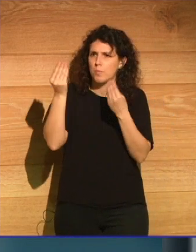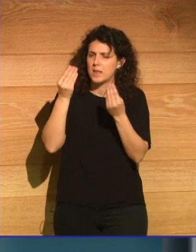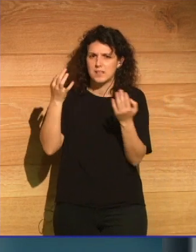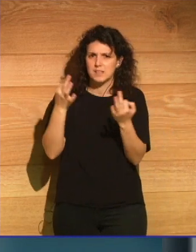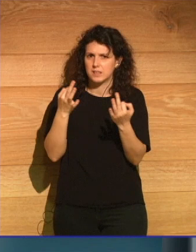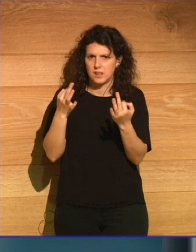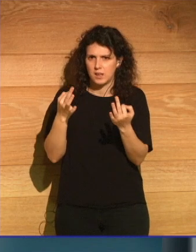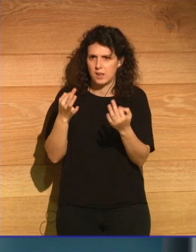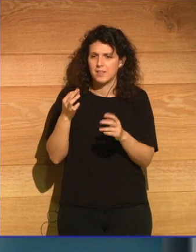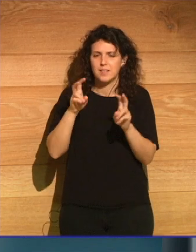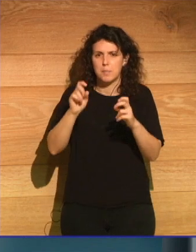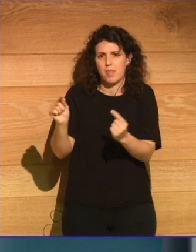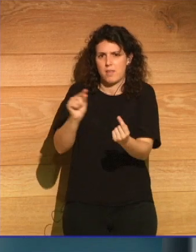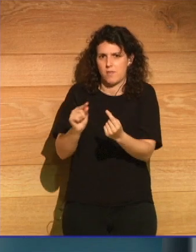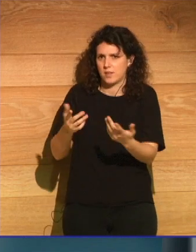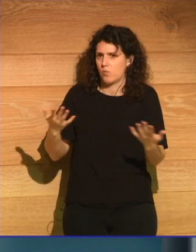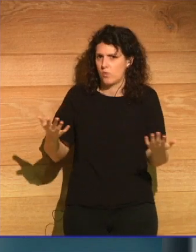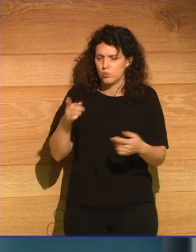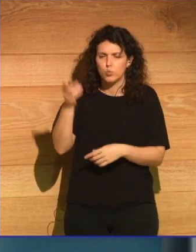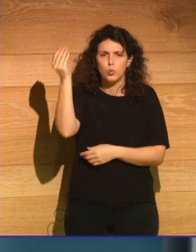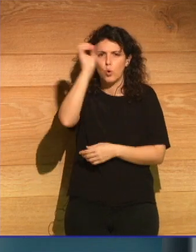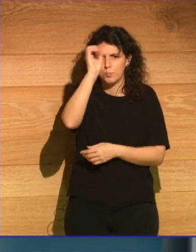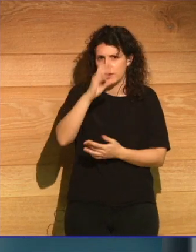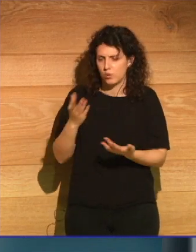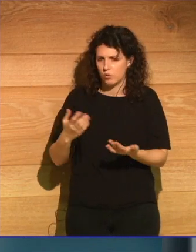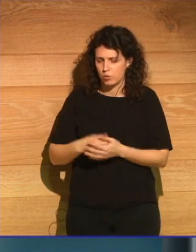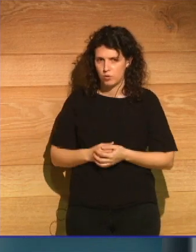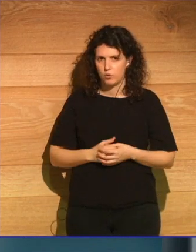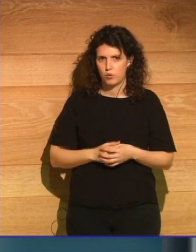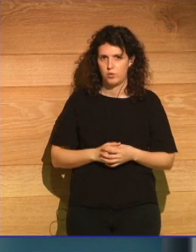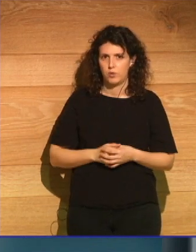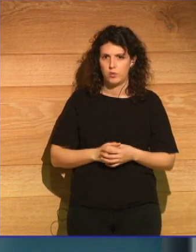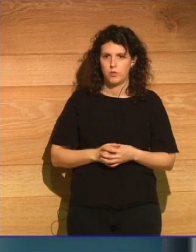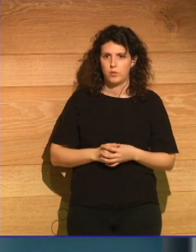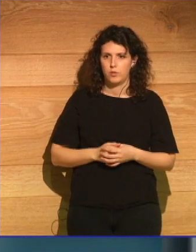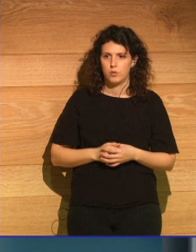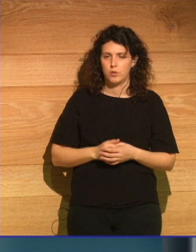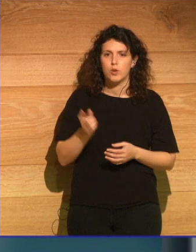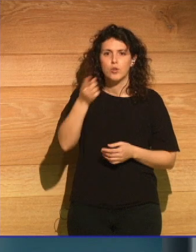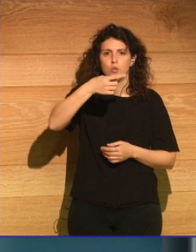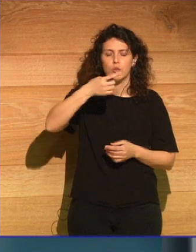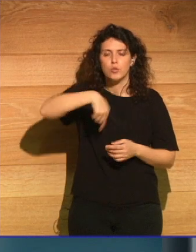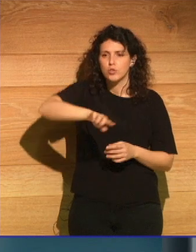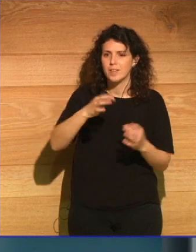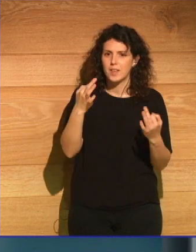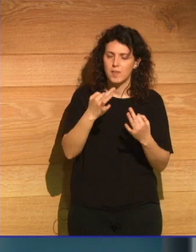este debate. ¿Deberíamos bajar o subir,